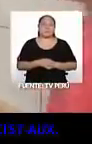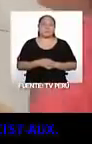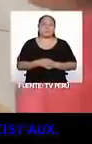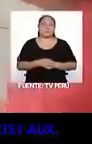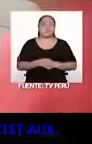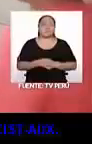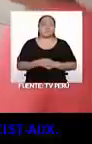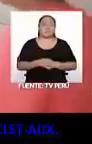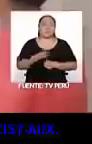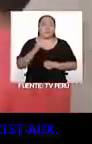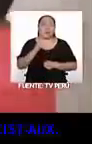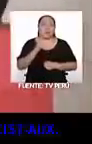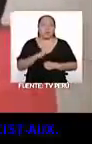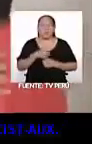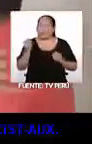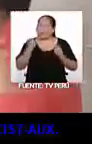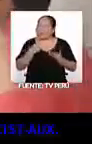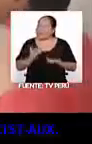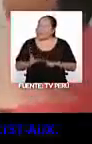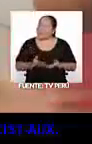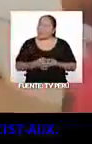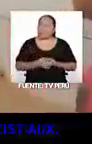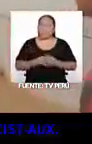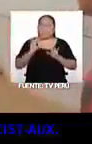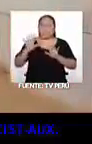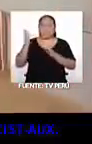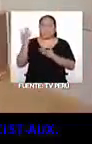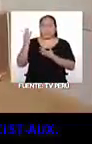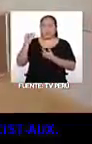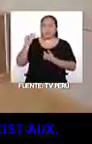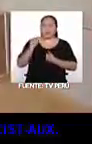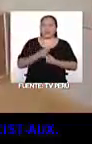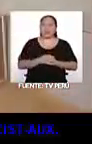¿Quién? ¡Oh, Karin! ¿Qué tal? Espérame.